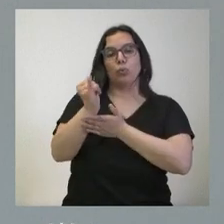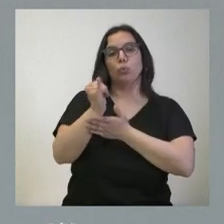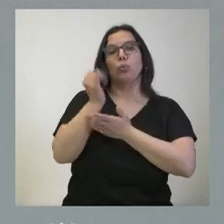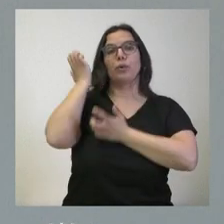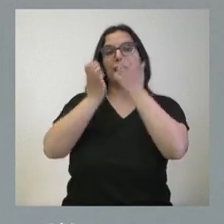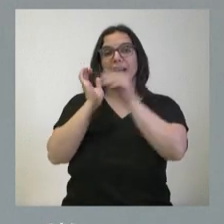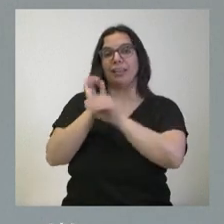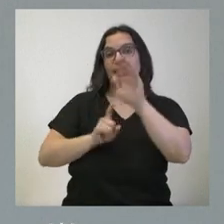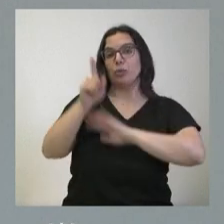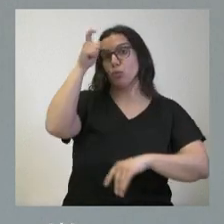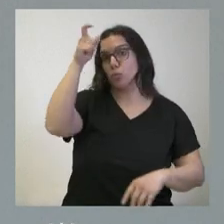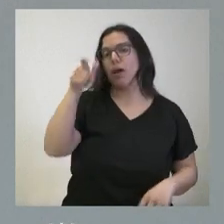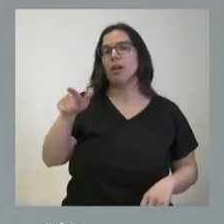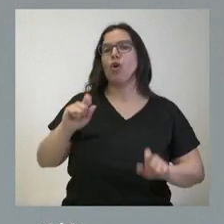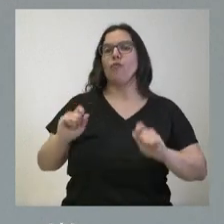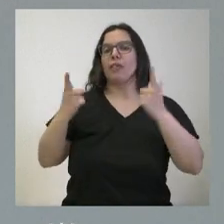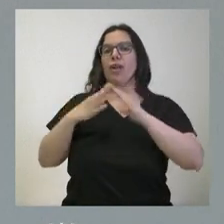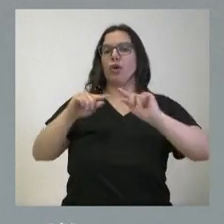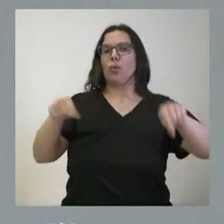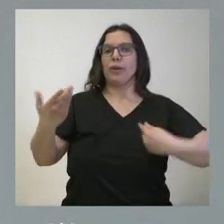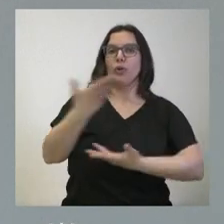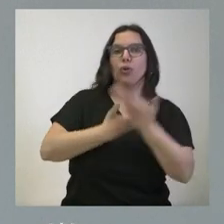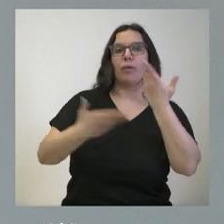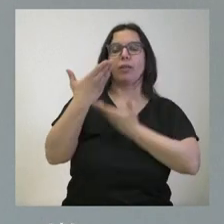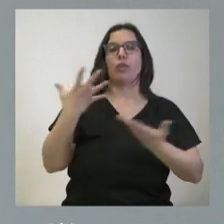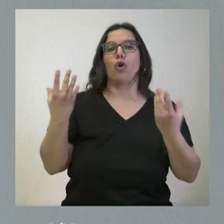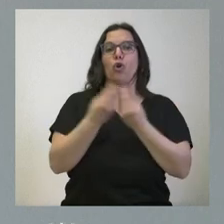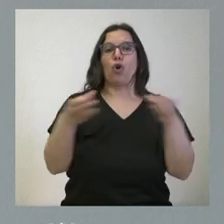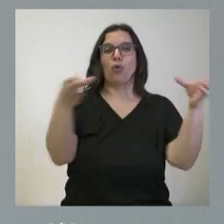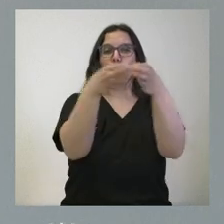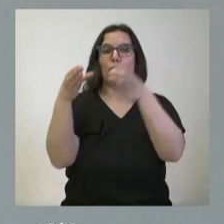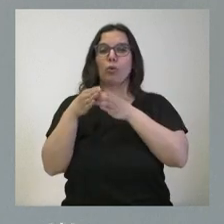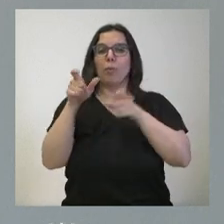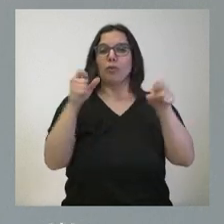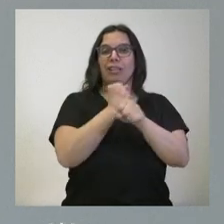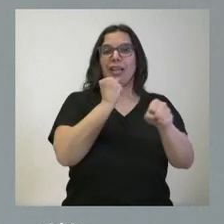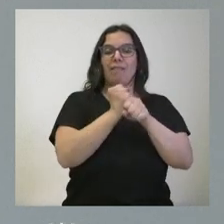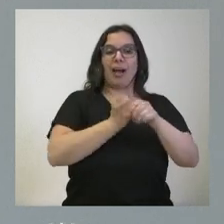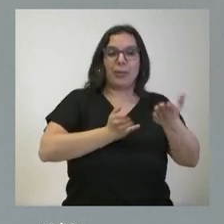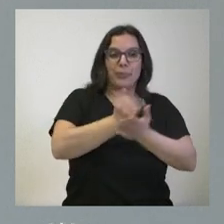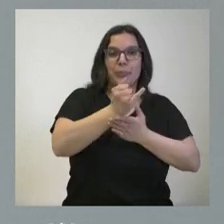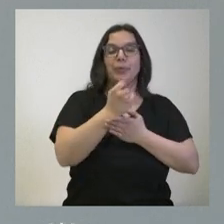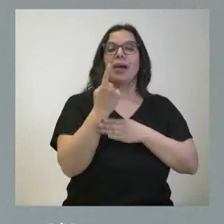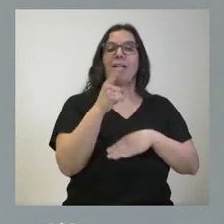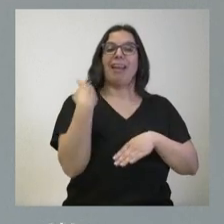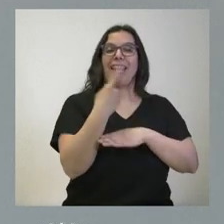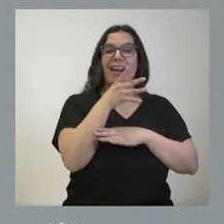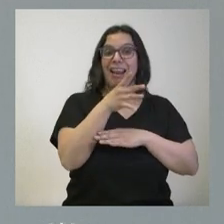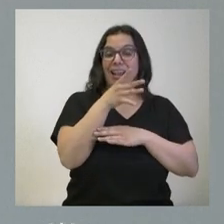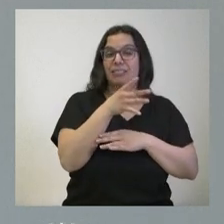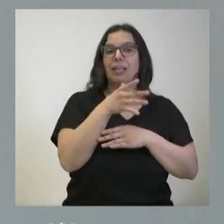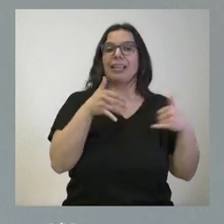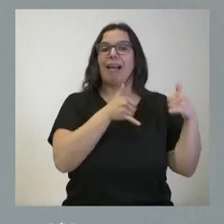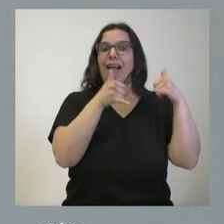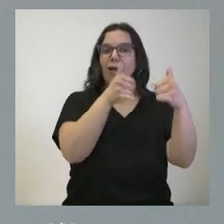y Desarrollo Rural va a formalizar un convenio de colaboración con las comunidades regantes de los canales de regadíos